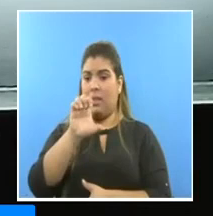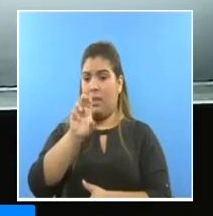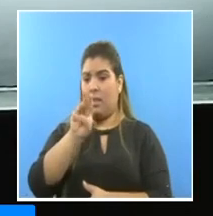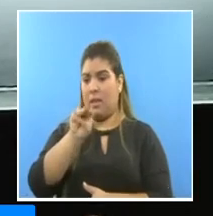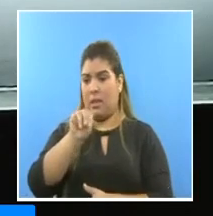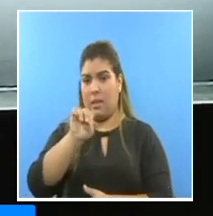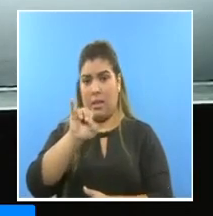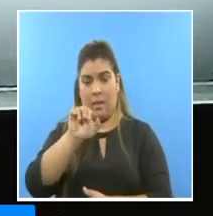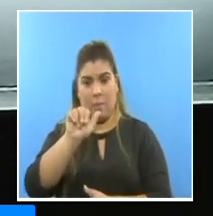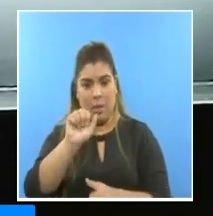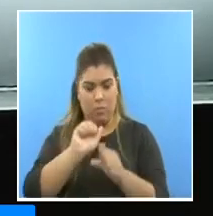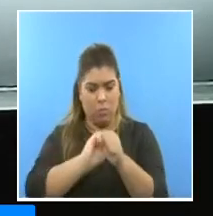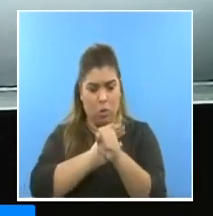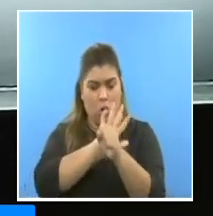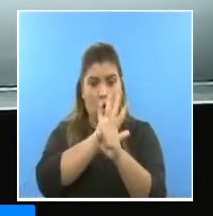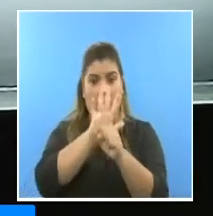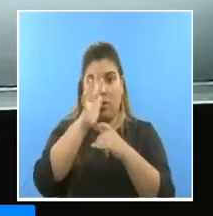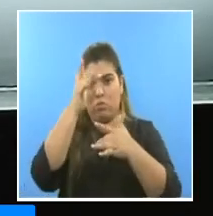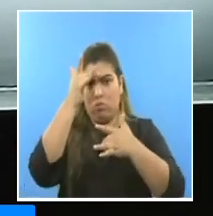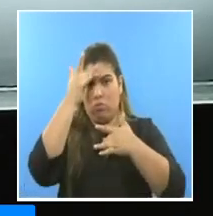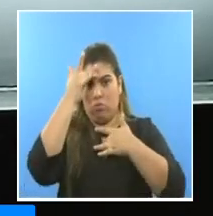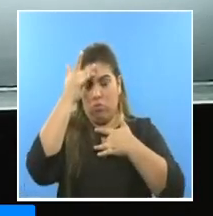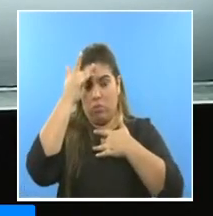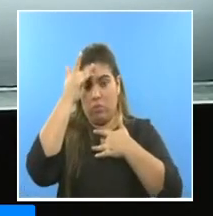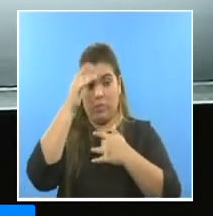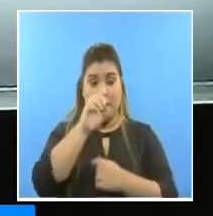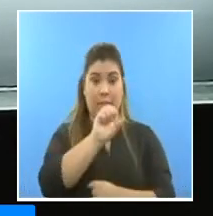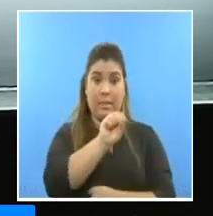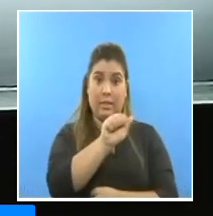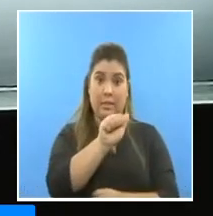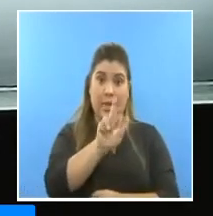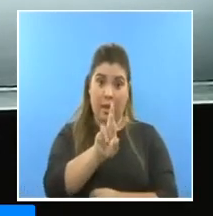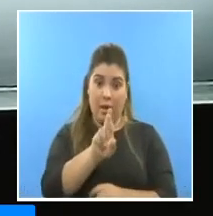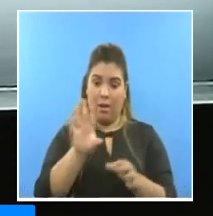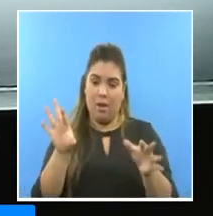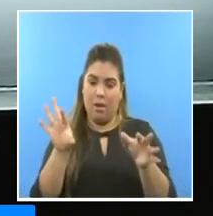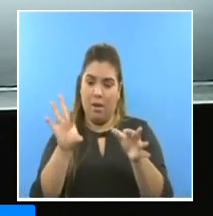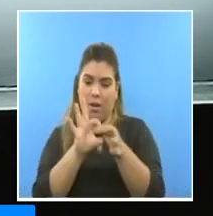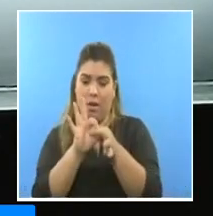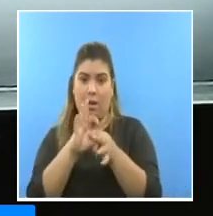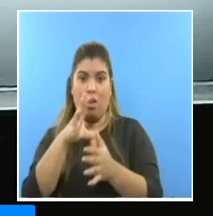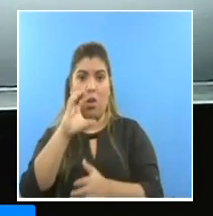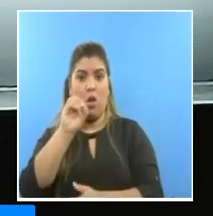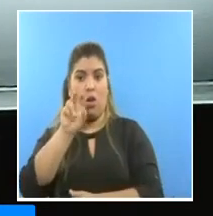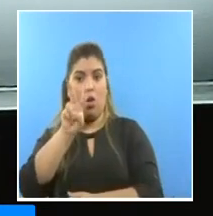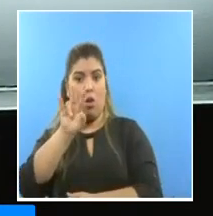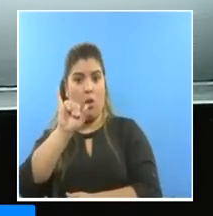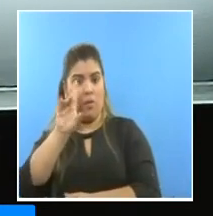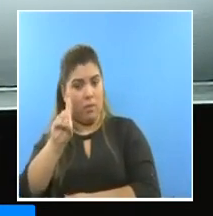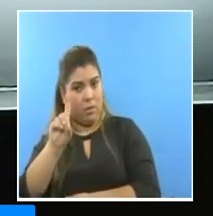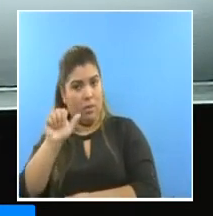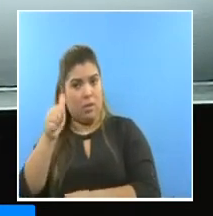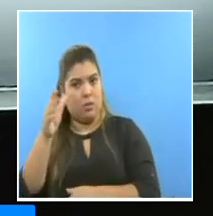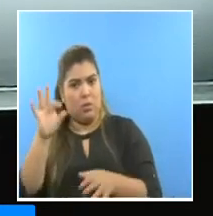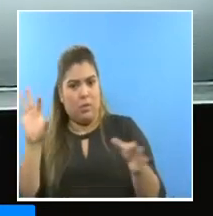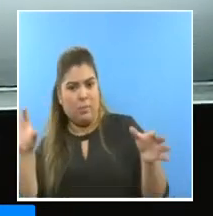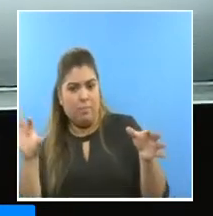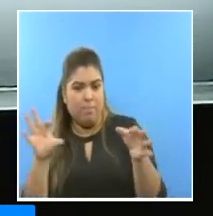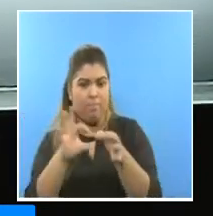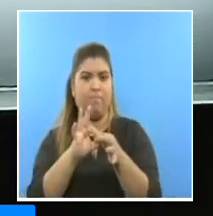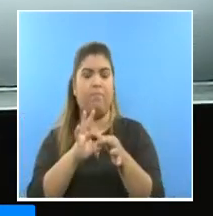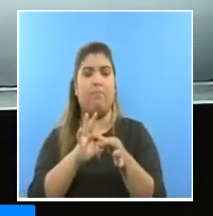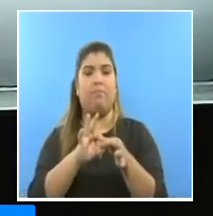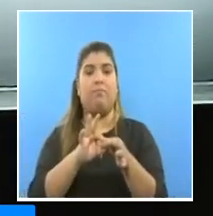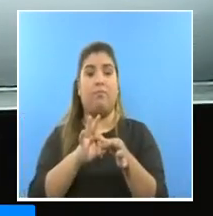producida por el virus SARS-CoV-2 que se ha unido a la pandemia de enfermedades crónicas